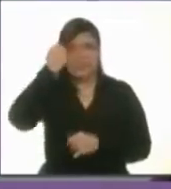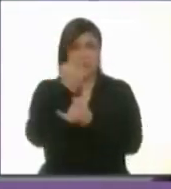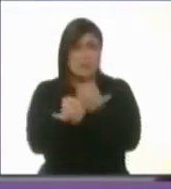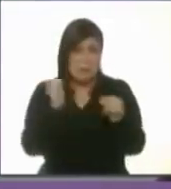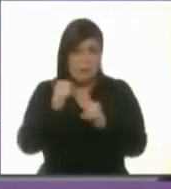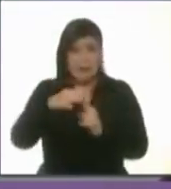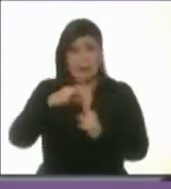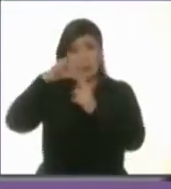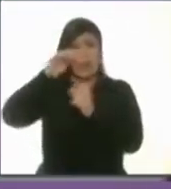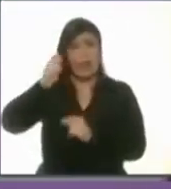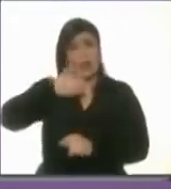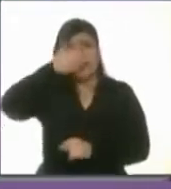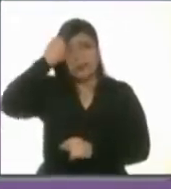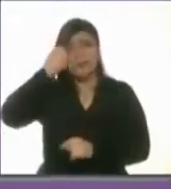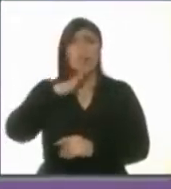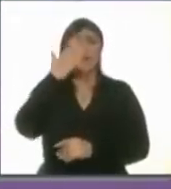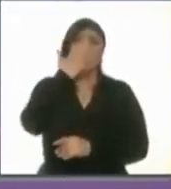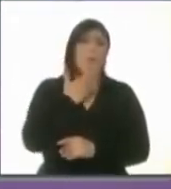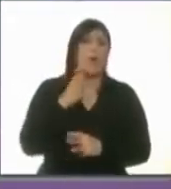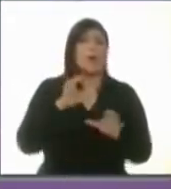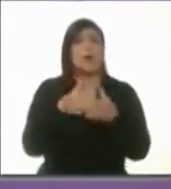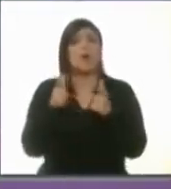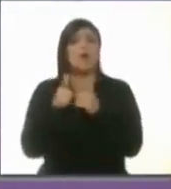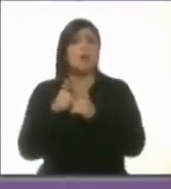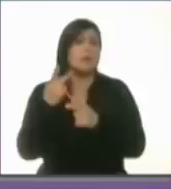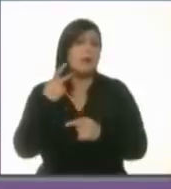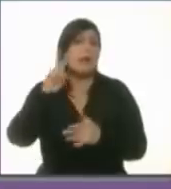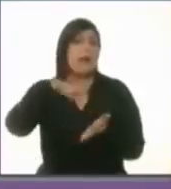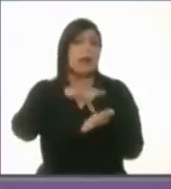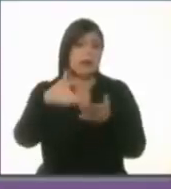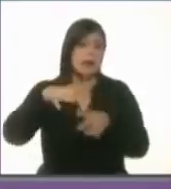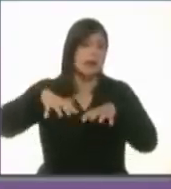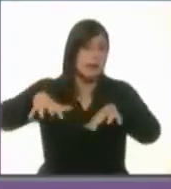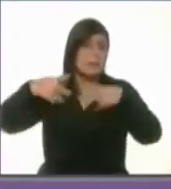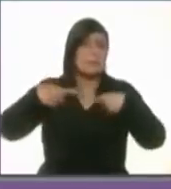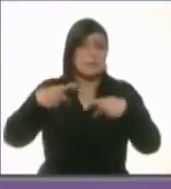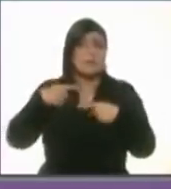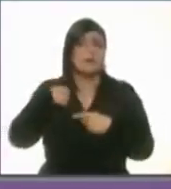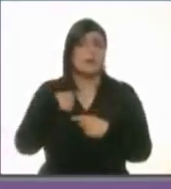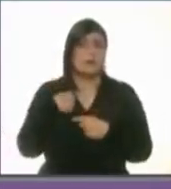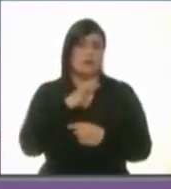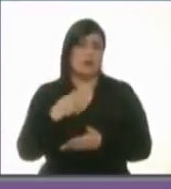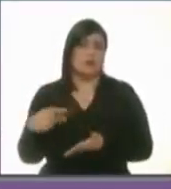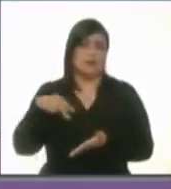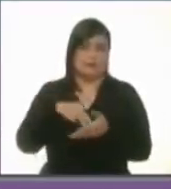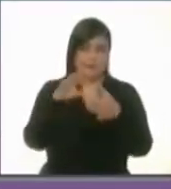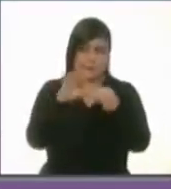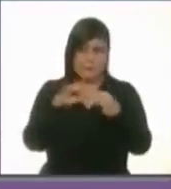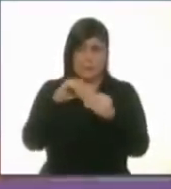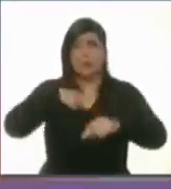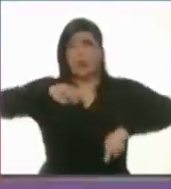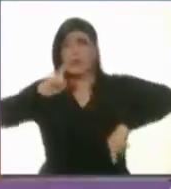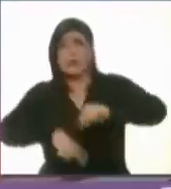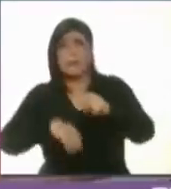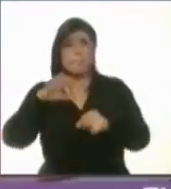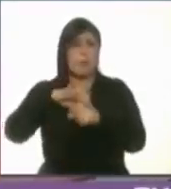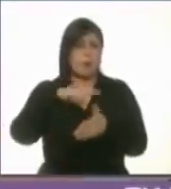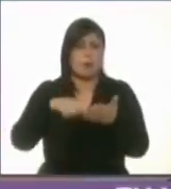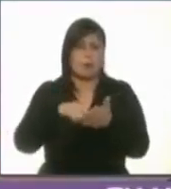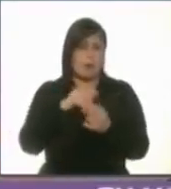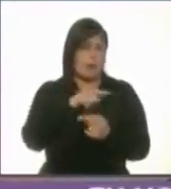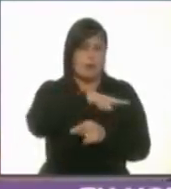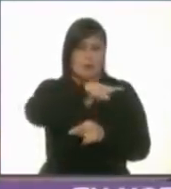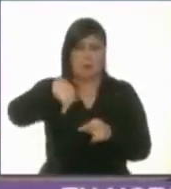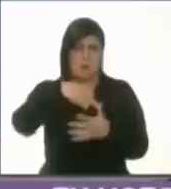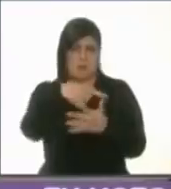candidata sin partido político que gracias a ustedes estoy en este puesto no para quitar votos a ninguno de los